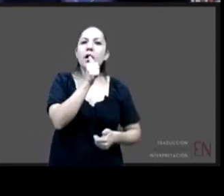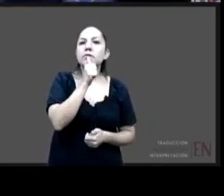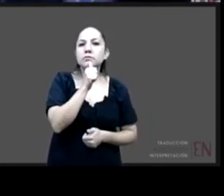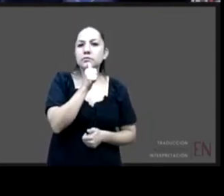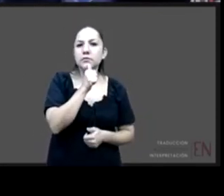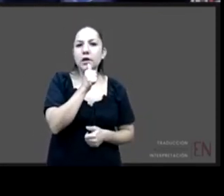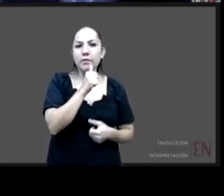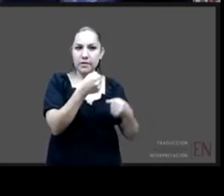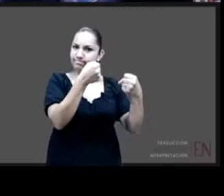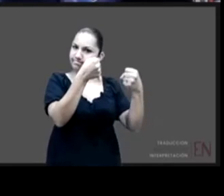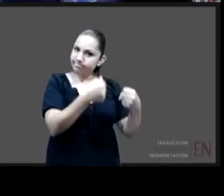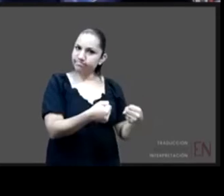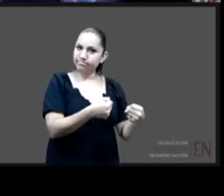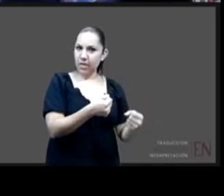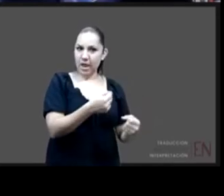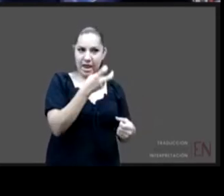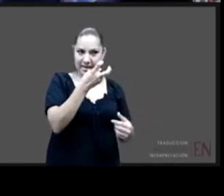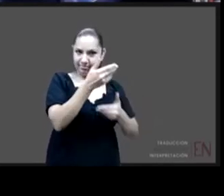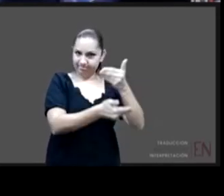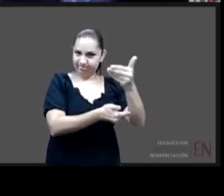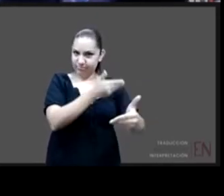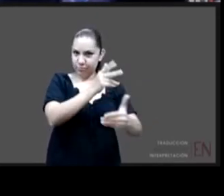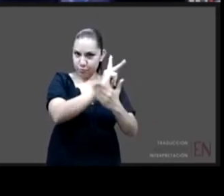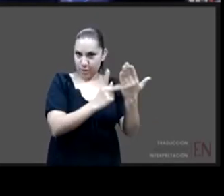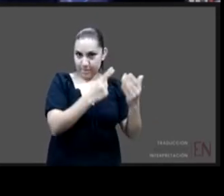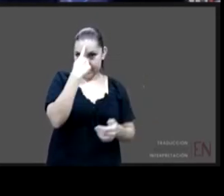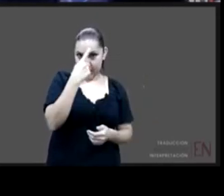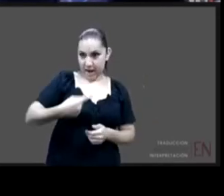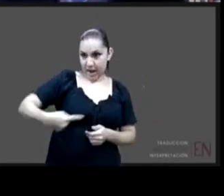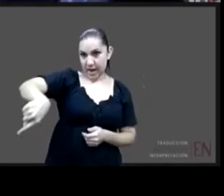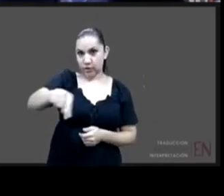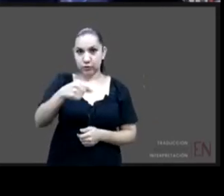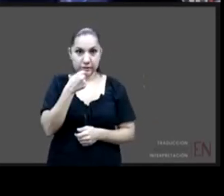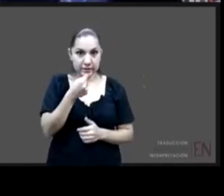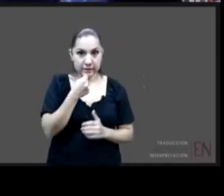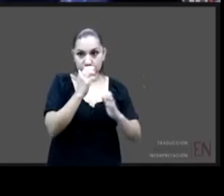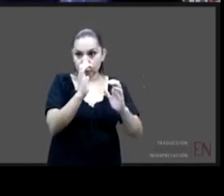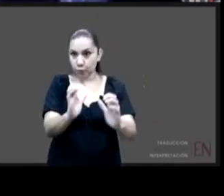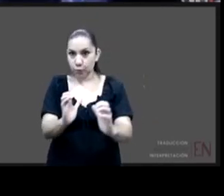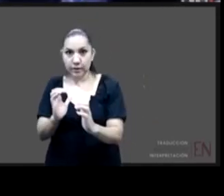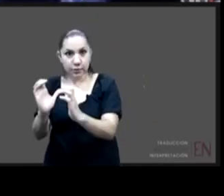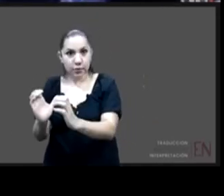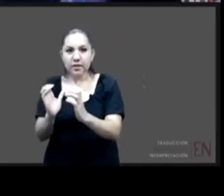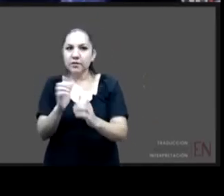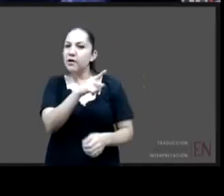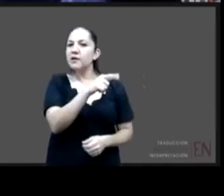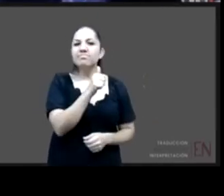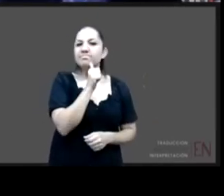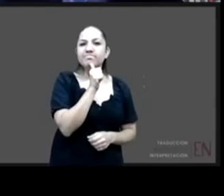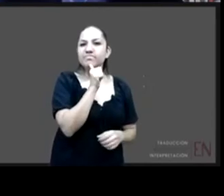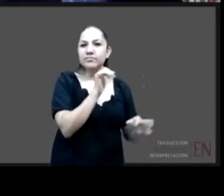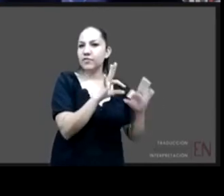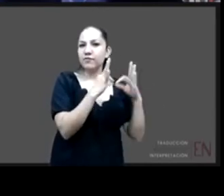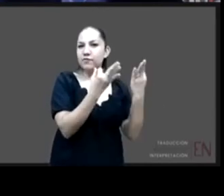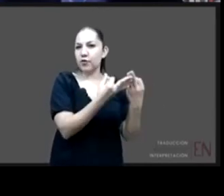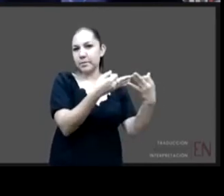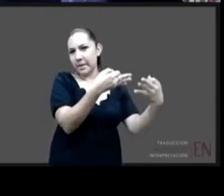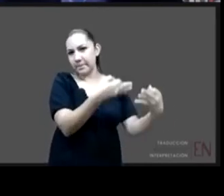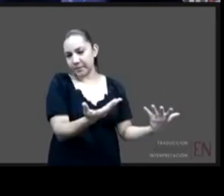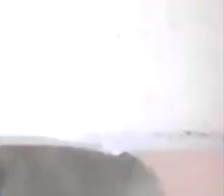una alternativa de cuidado sin embargo antes de seguir